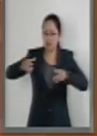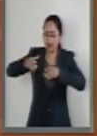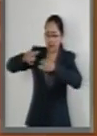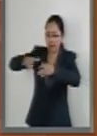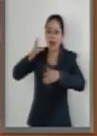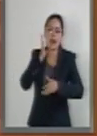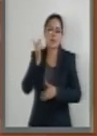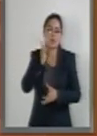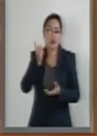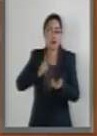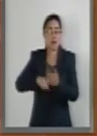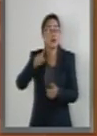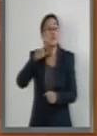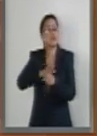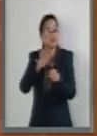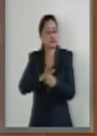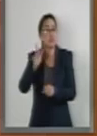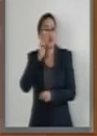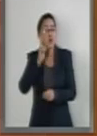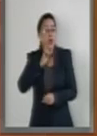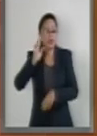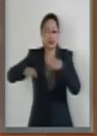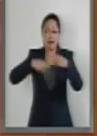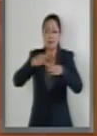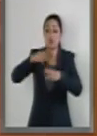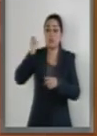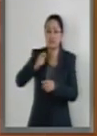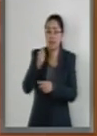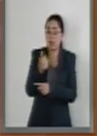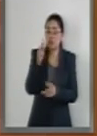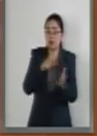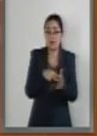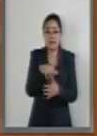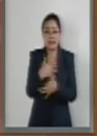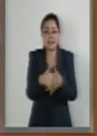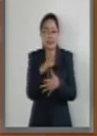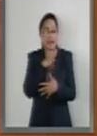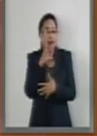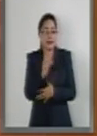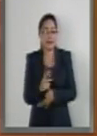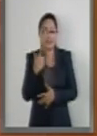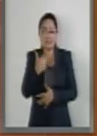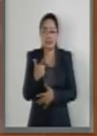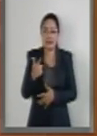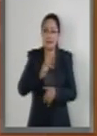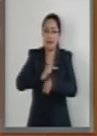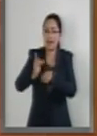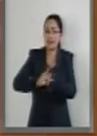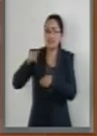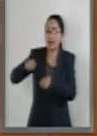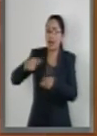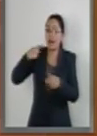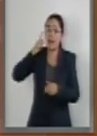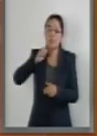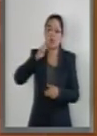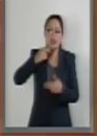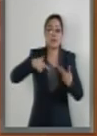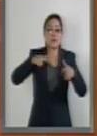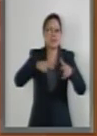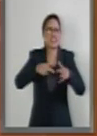Cámara Baja a escala mundial. En agosto de dos mil quince había treinta y siete estados donde las mujeres representaban